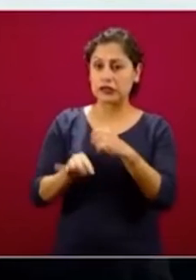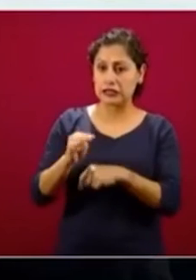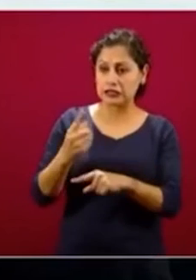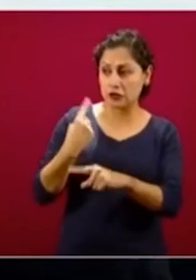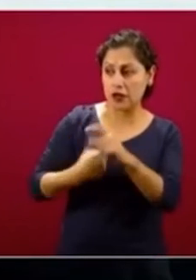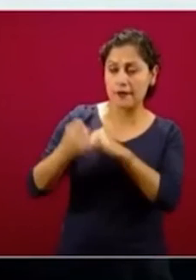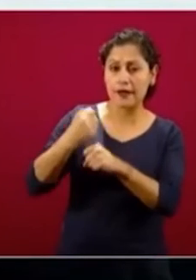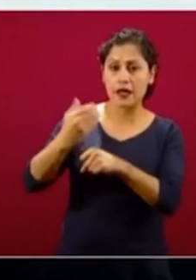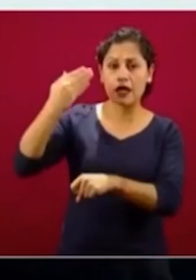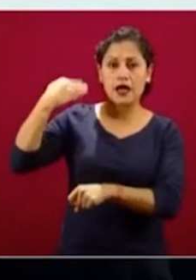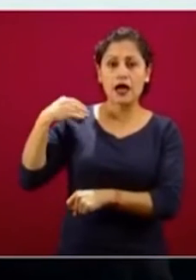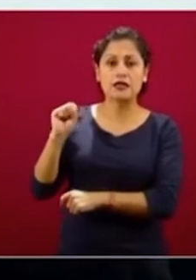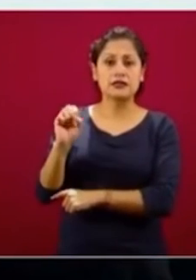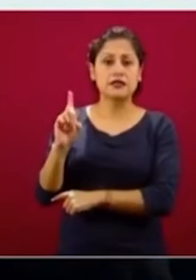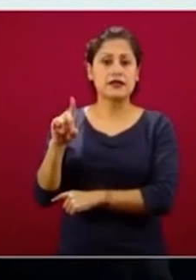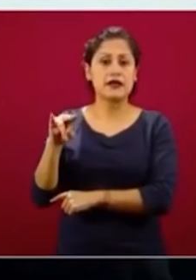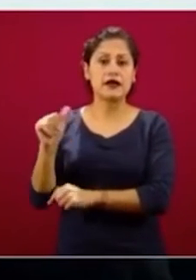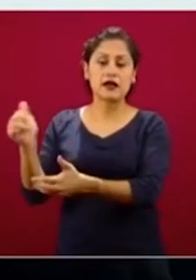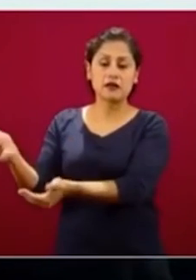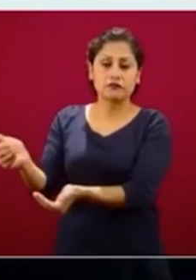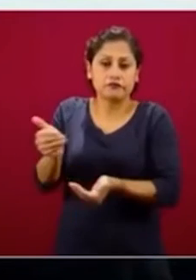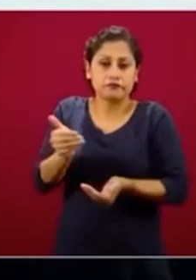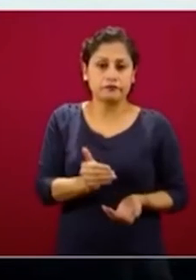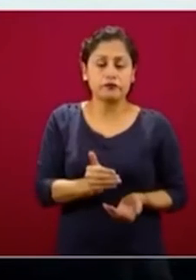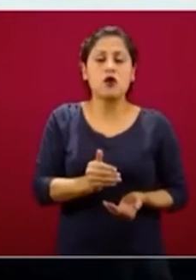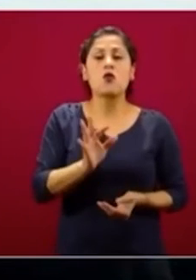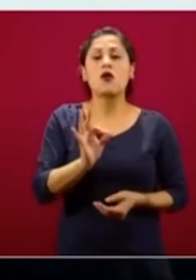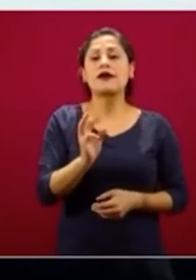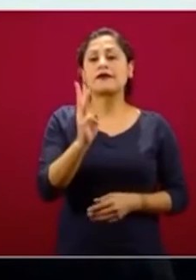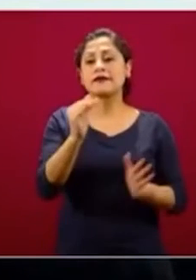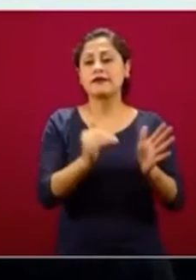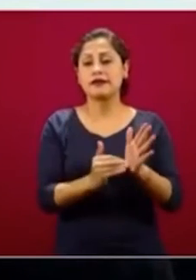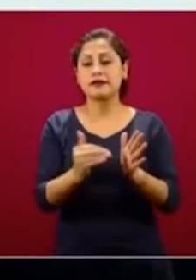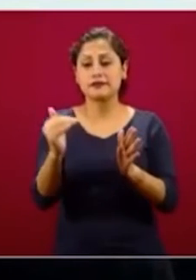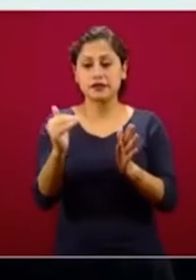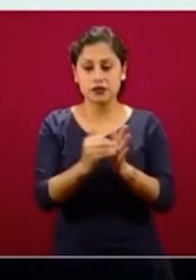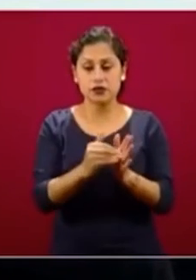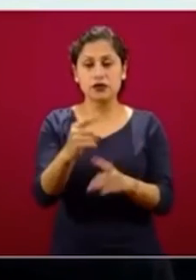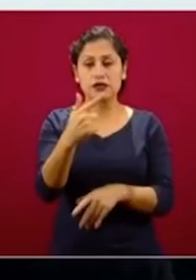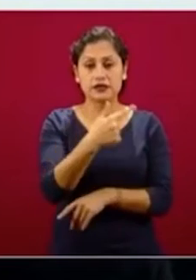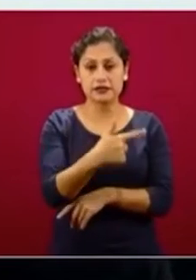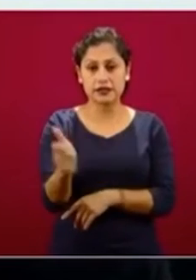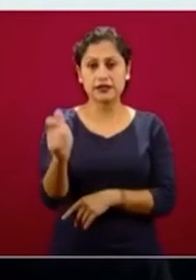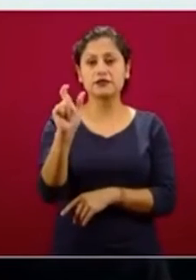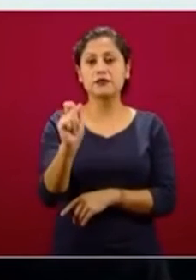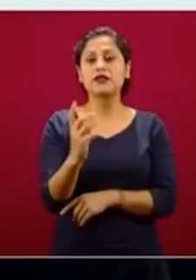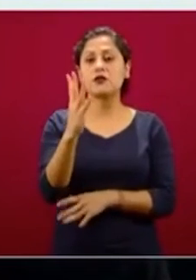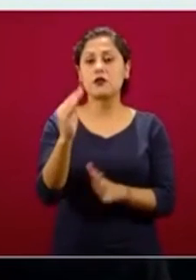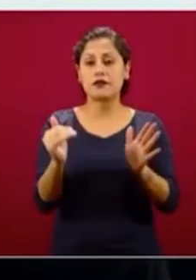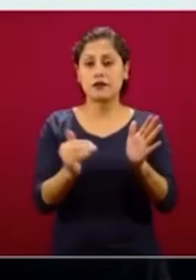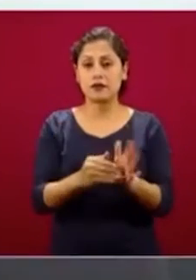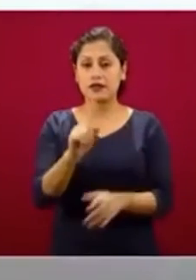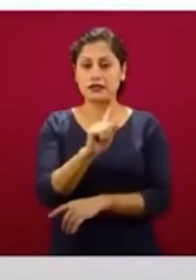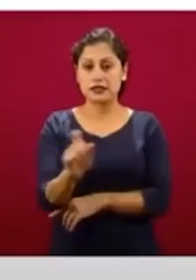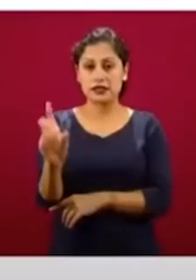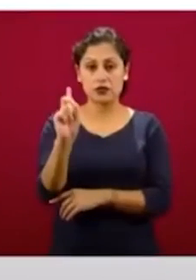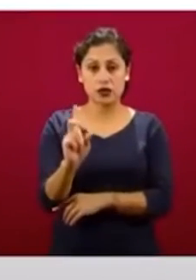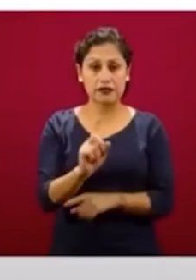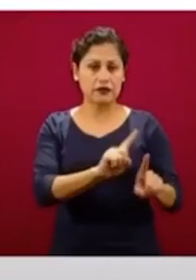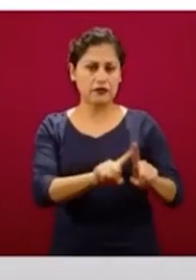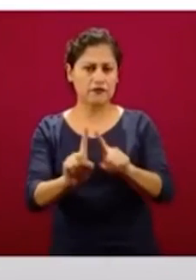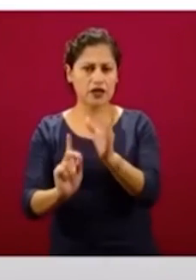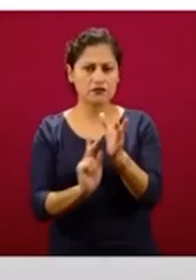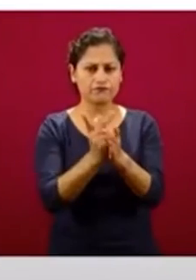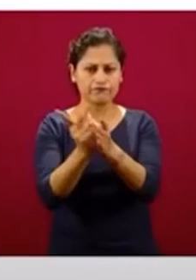Secretaría de Defensa Nacional nos entregó 43 millones 724 mil 130 plantas.